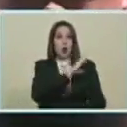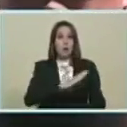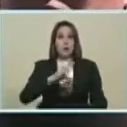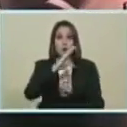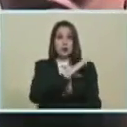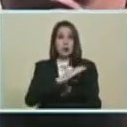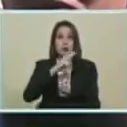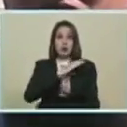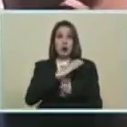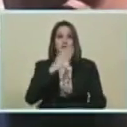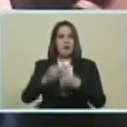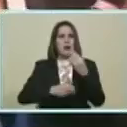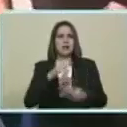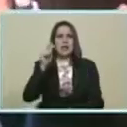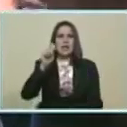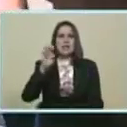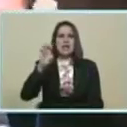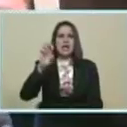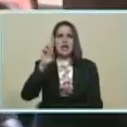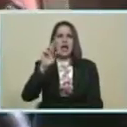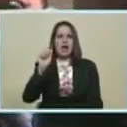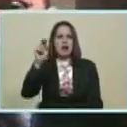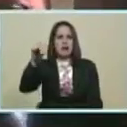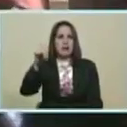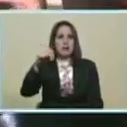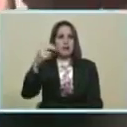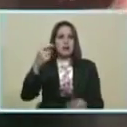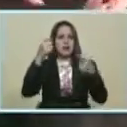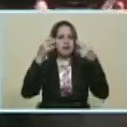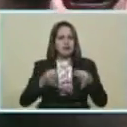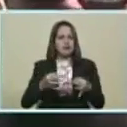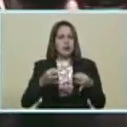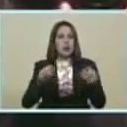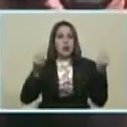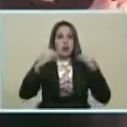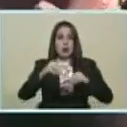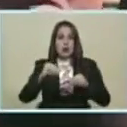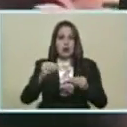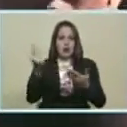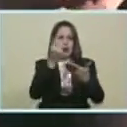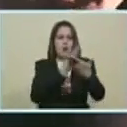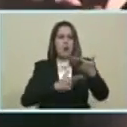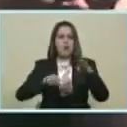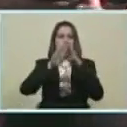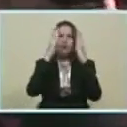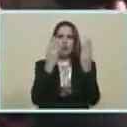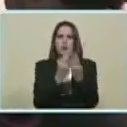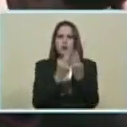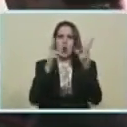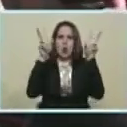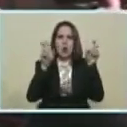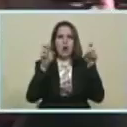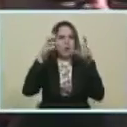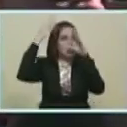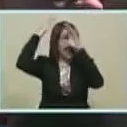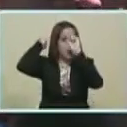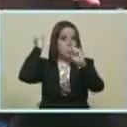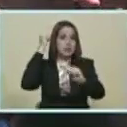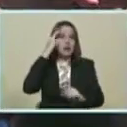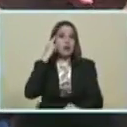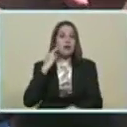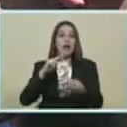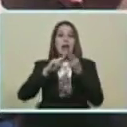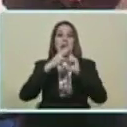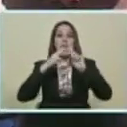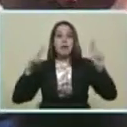vamos a hacer En Teherán Así que estamos Ratificando Lo que es El mapa De un nuevo mundo De una diplomacia Bolivariana De paz